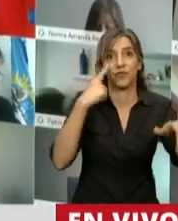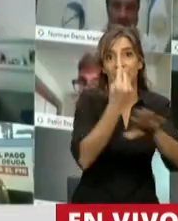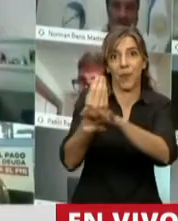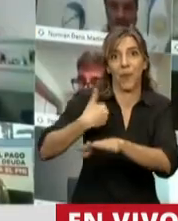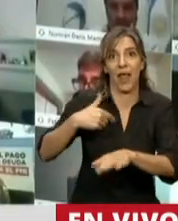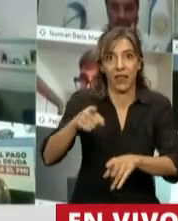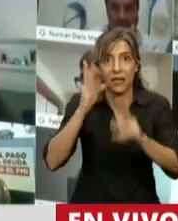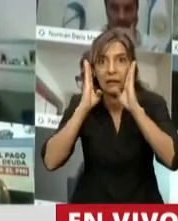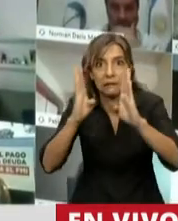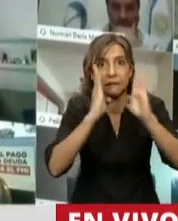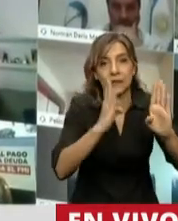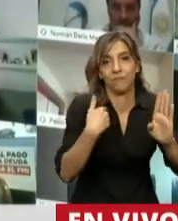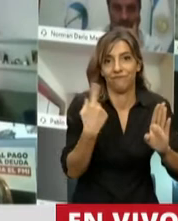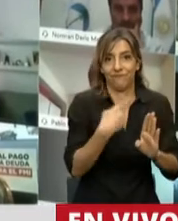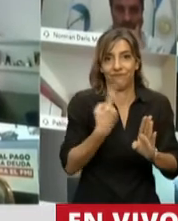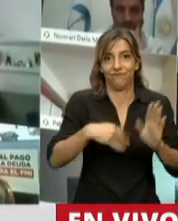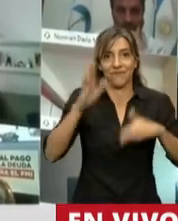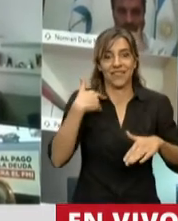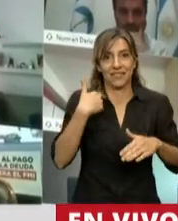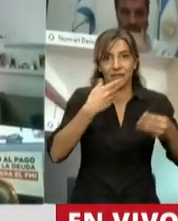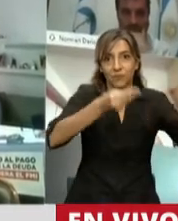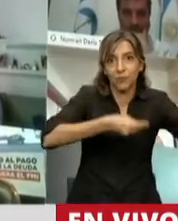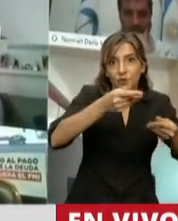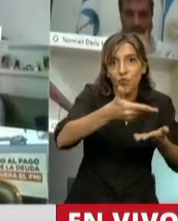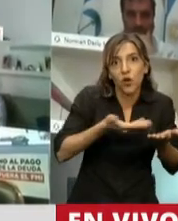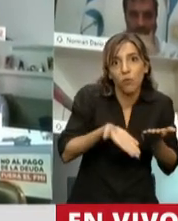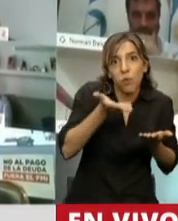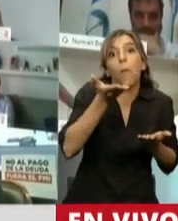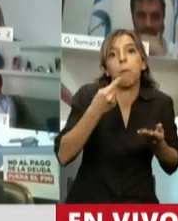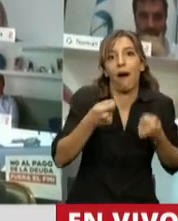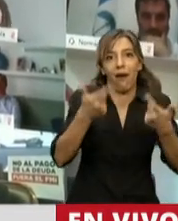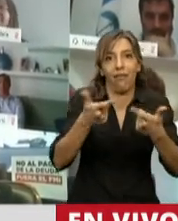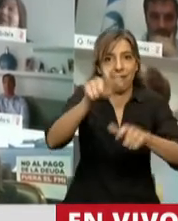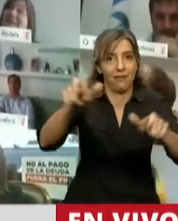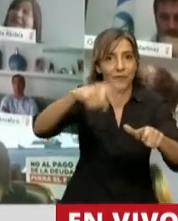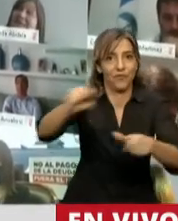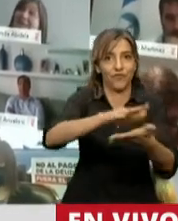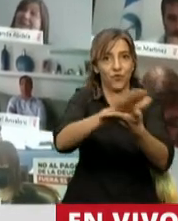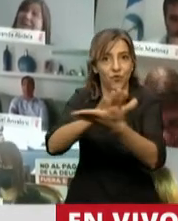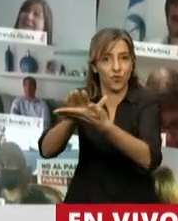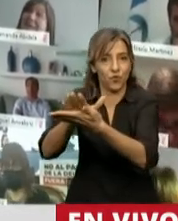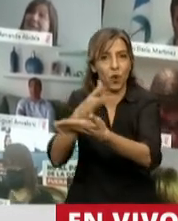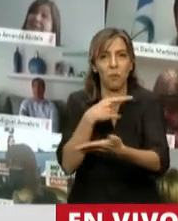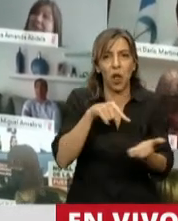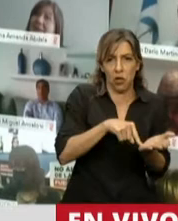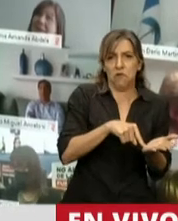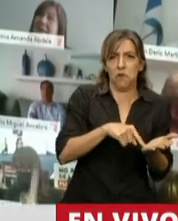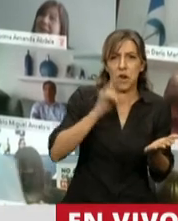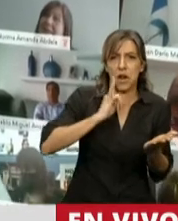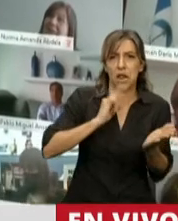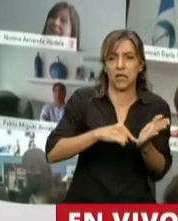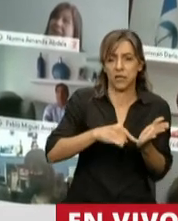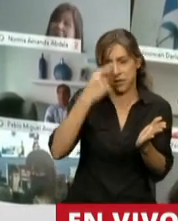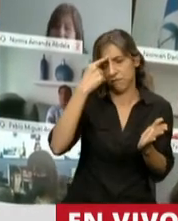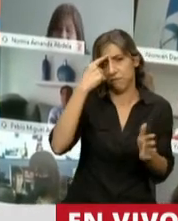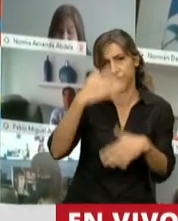presupuestaria vaya hacia las personas. Y con el tema de la leche se me produjo una nube, porque digo, ¿por cómo vamos a